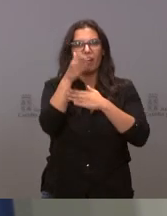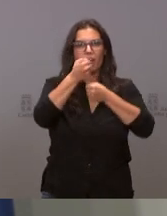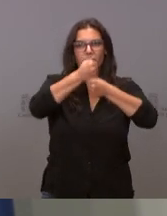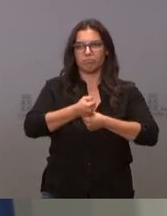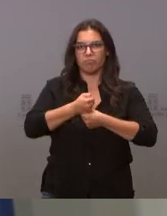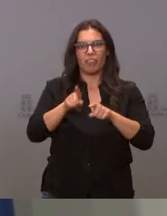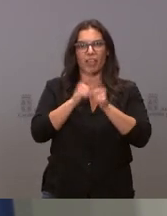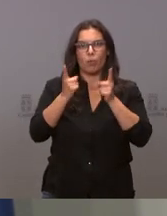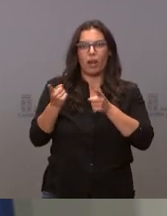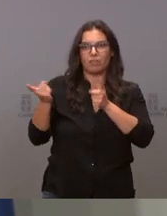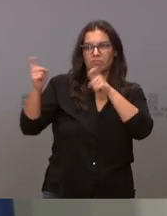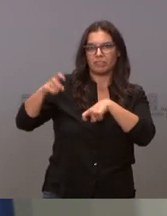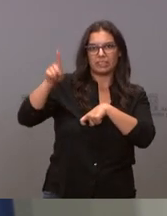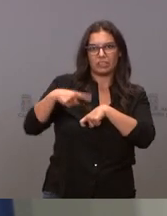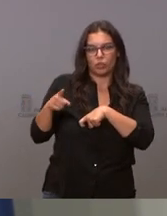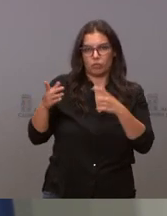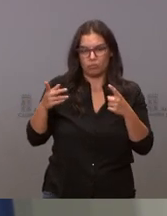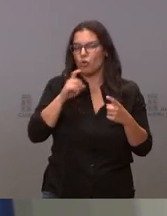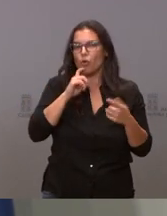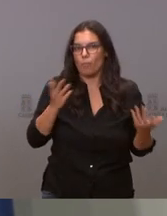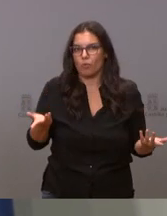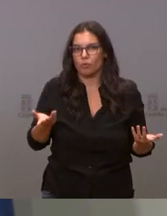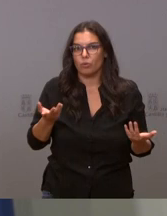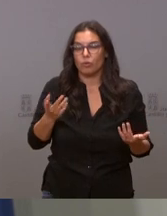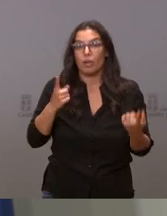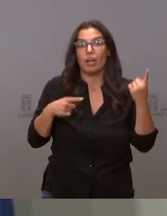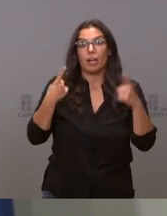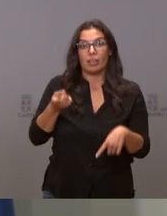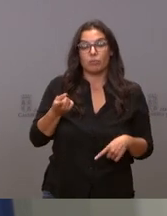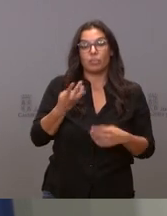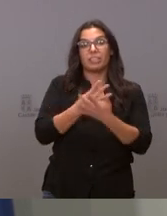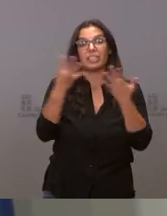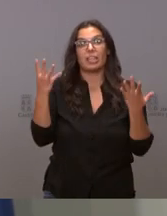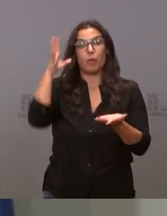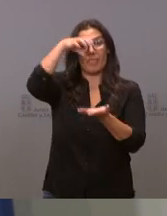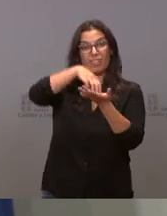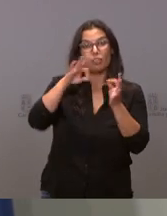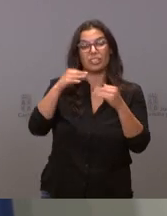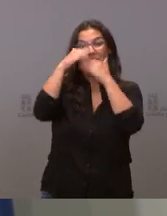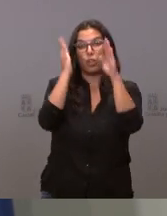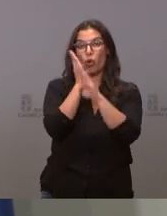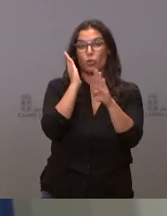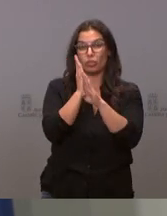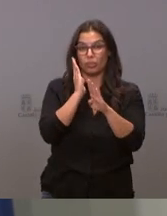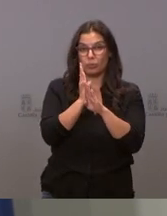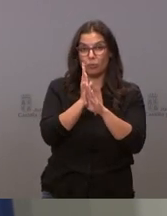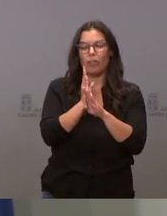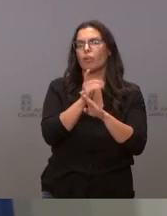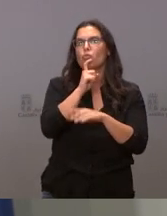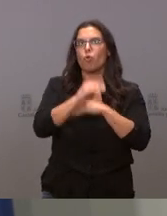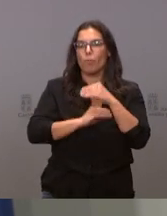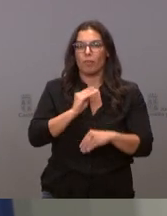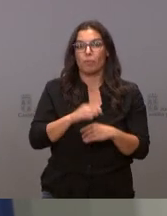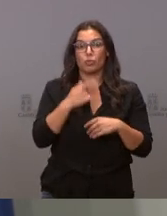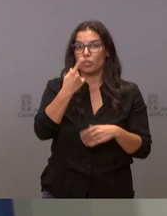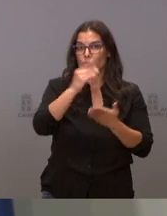pacientes y luego cómo vamos a cubrir los 19 puntos de atención continuada pero es que esto lo he dicho